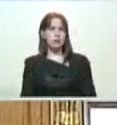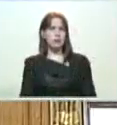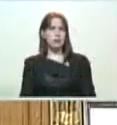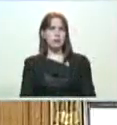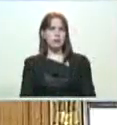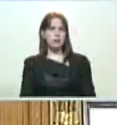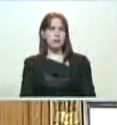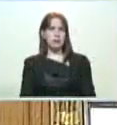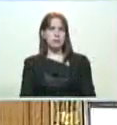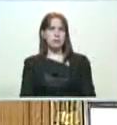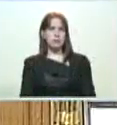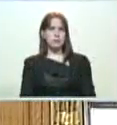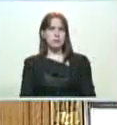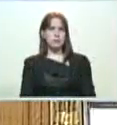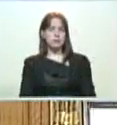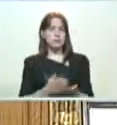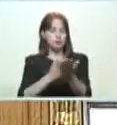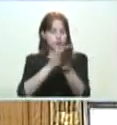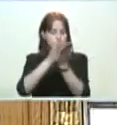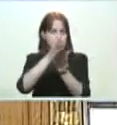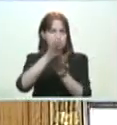Esta es la ruta, este es el camino.